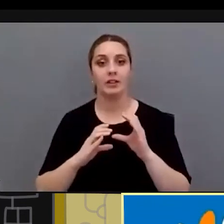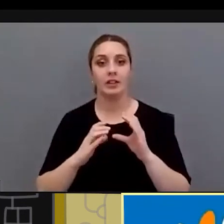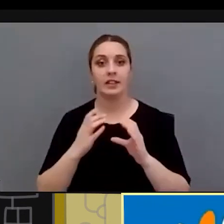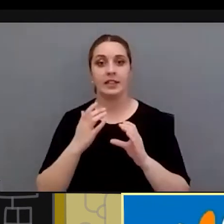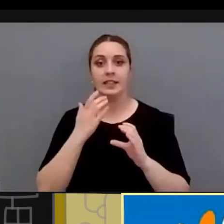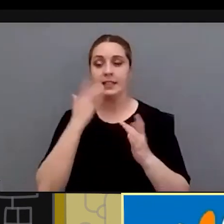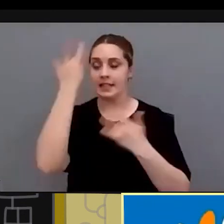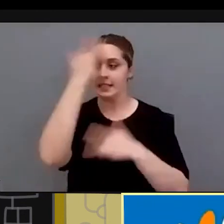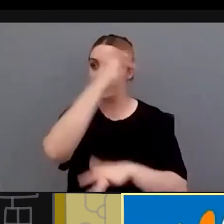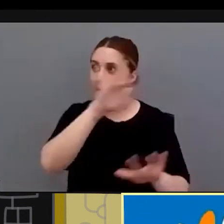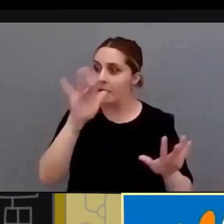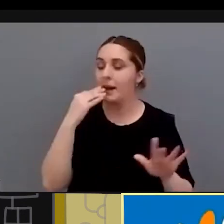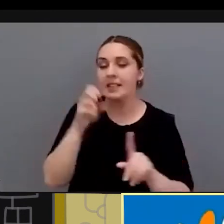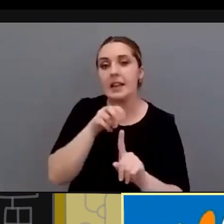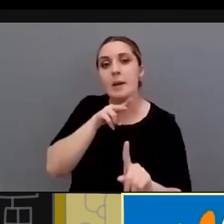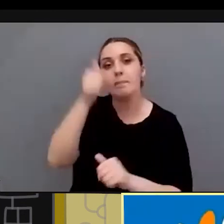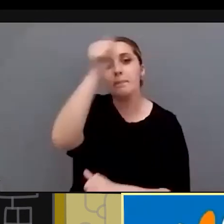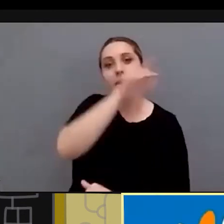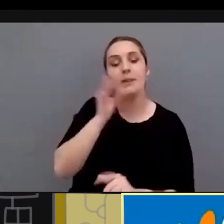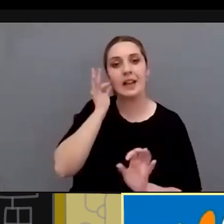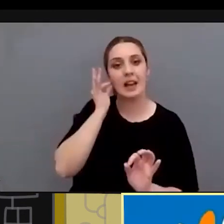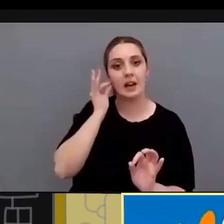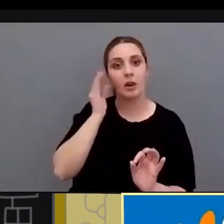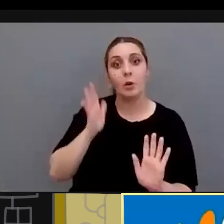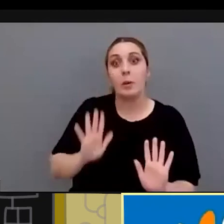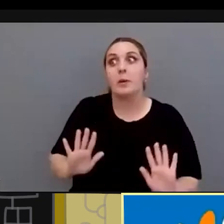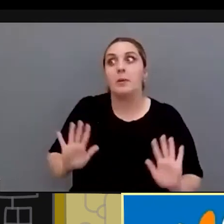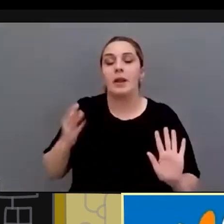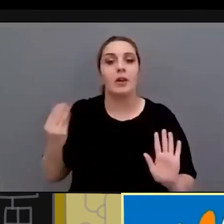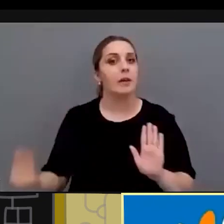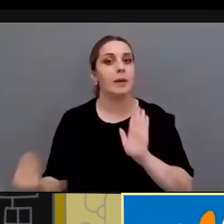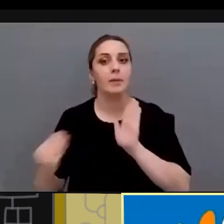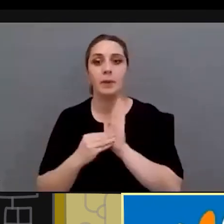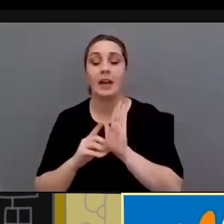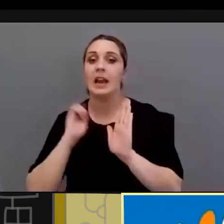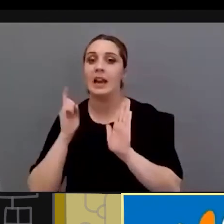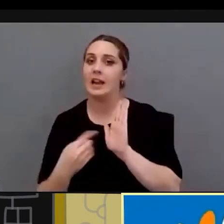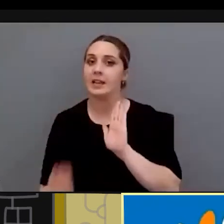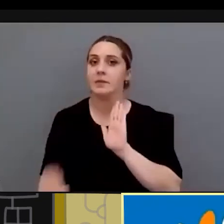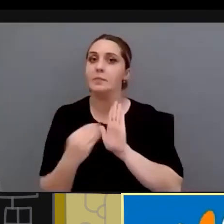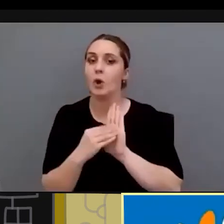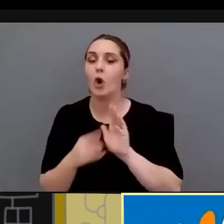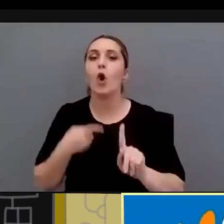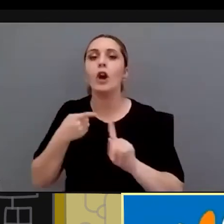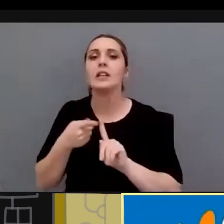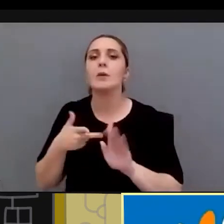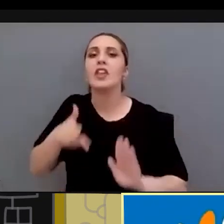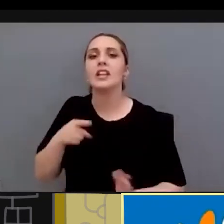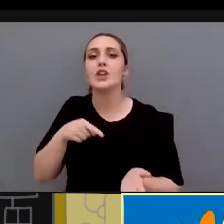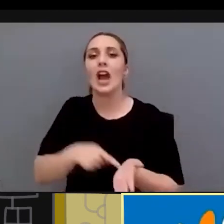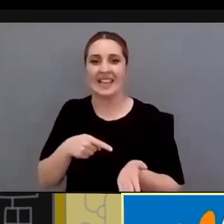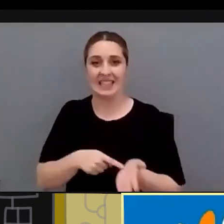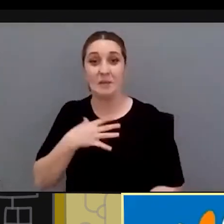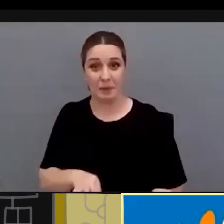sensibilizar y analizarlo desde una perspectiva de género pero es que tenemos que introducirlo las leyes para que sea un derecho exigible y para que